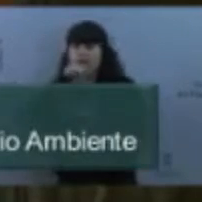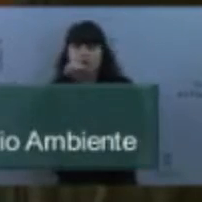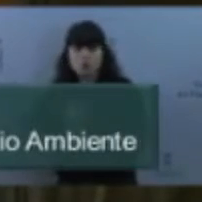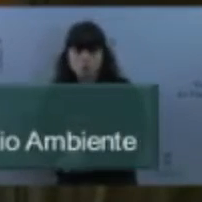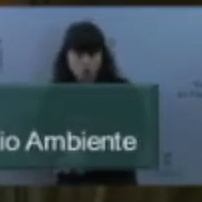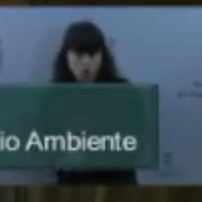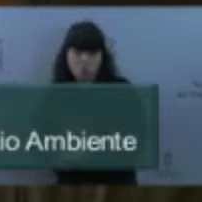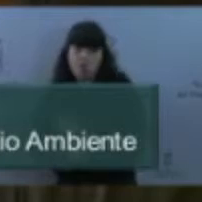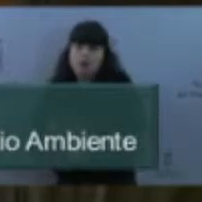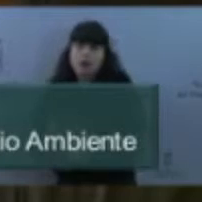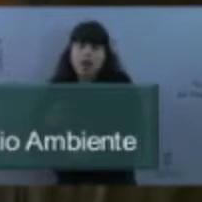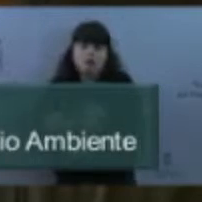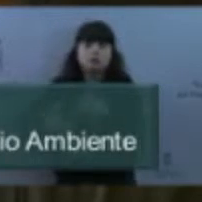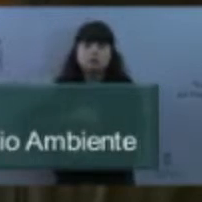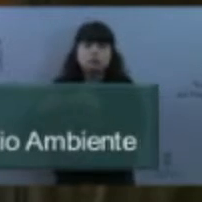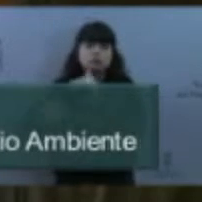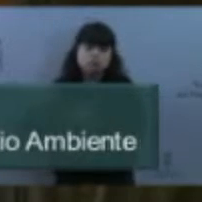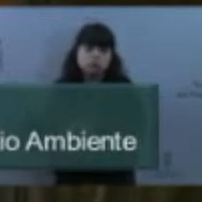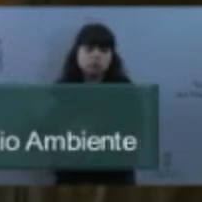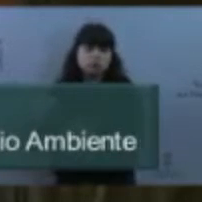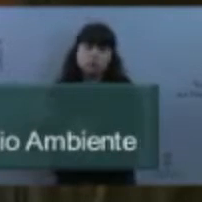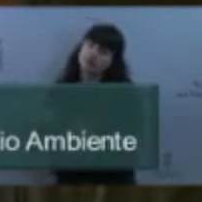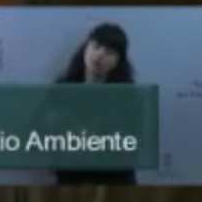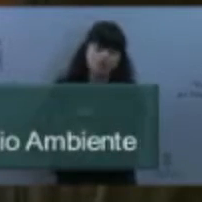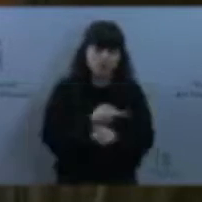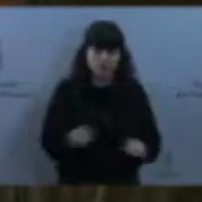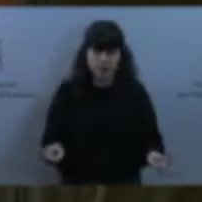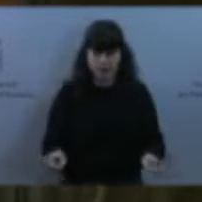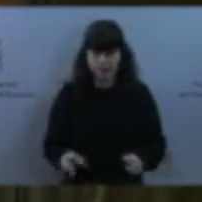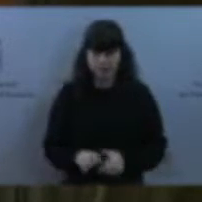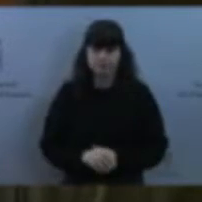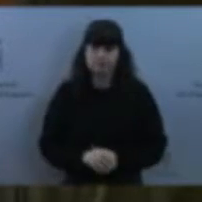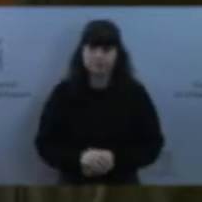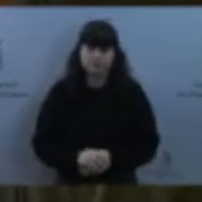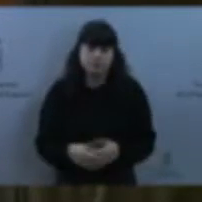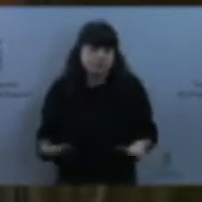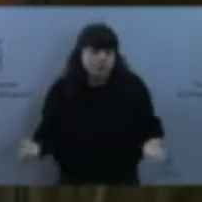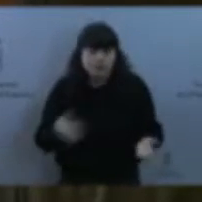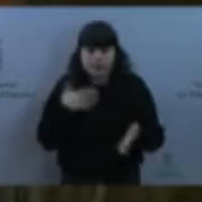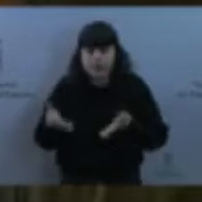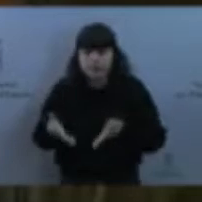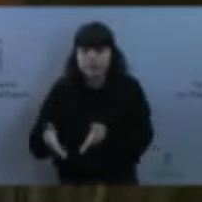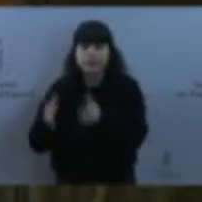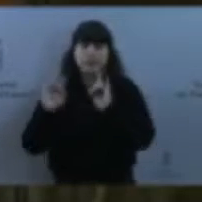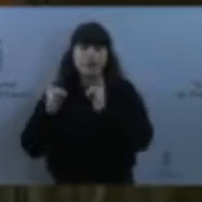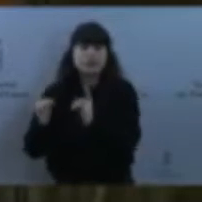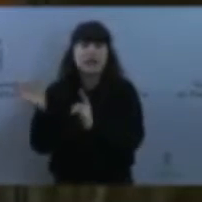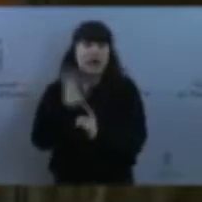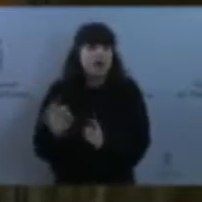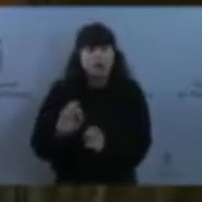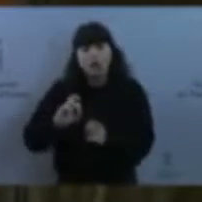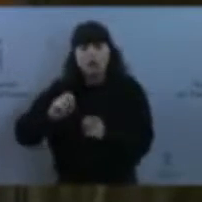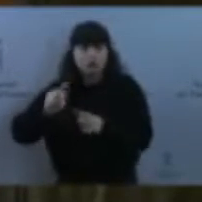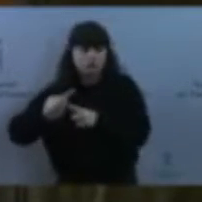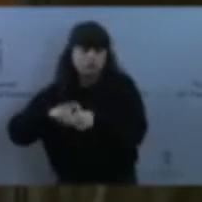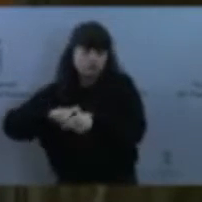actuación de una pista forestal o sea de otra naturaleza. La idea sobre si tiene